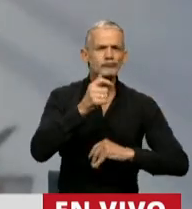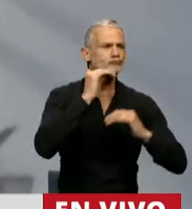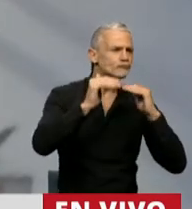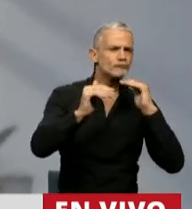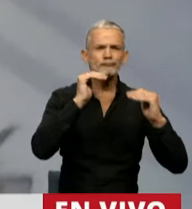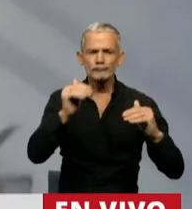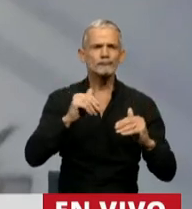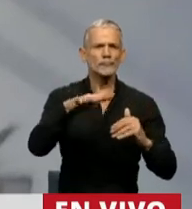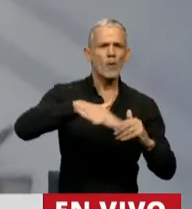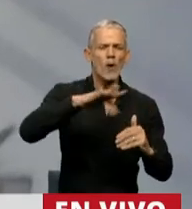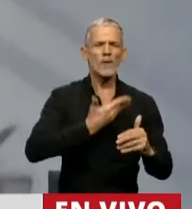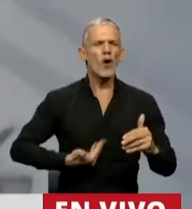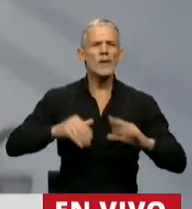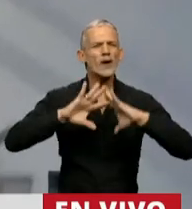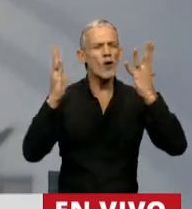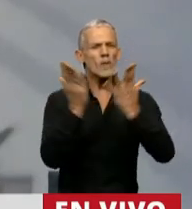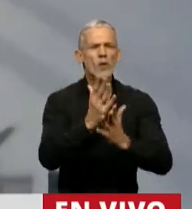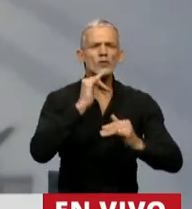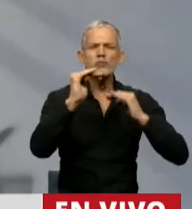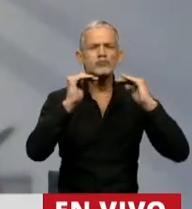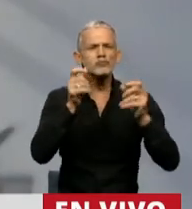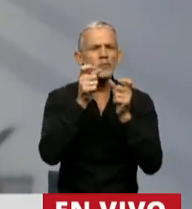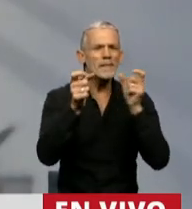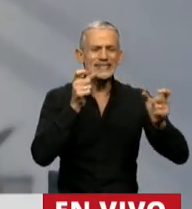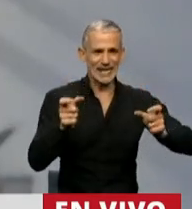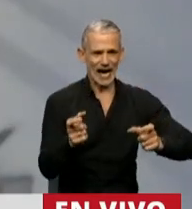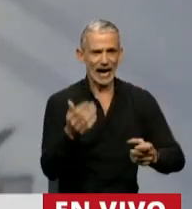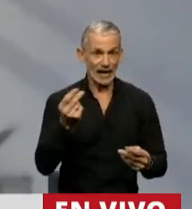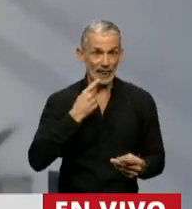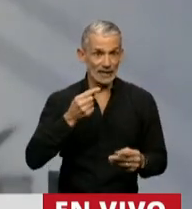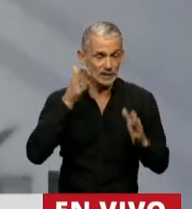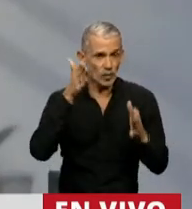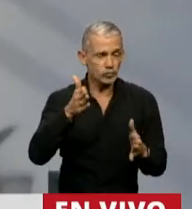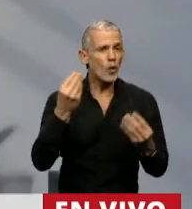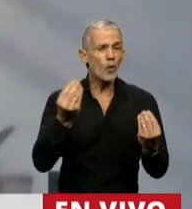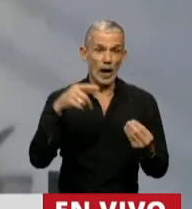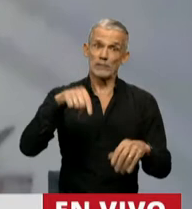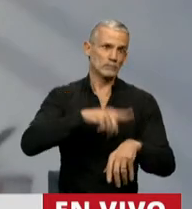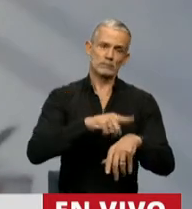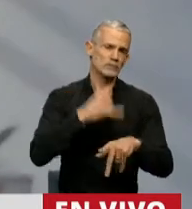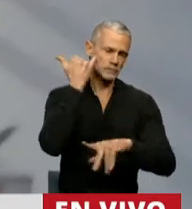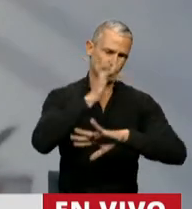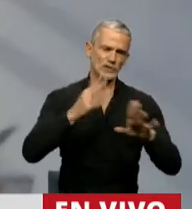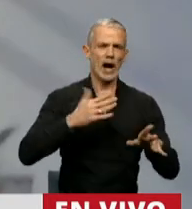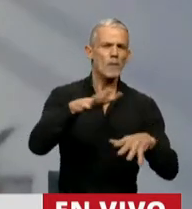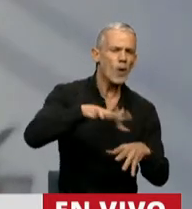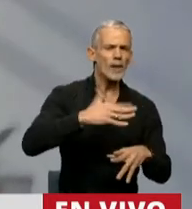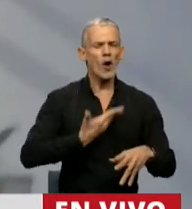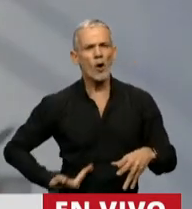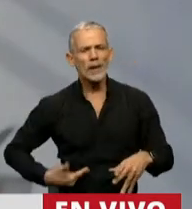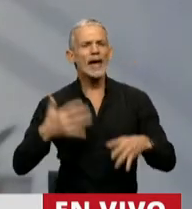pueblos y a los gobiernos del mundo. Y hablaba centralmente de esto, que era la hora de que los pueblos y los gobiernos